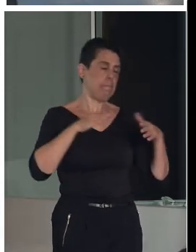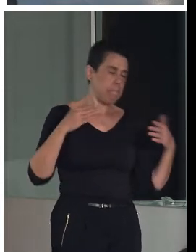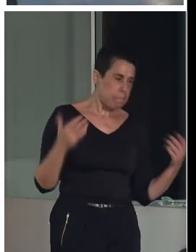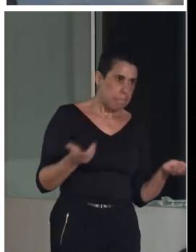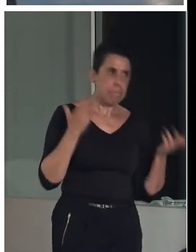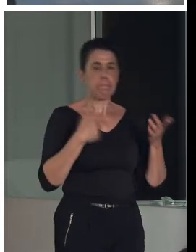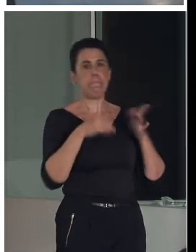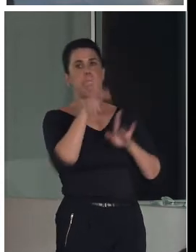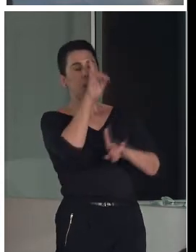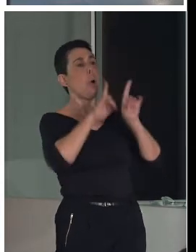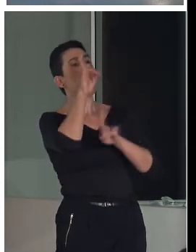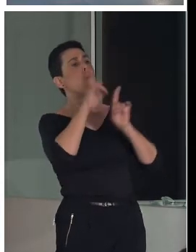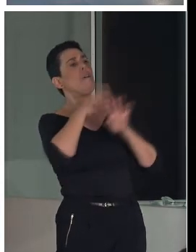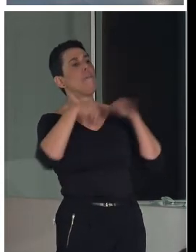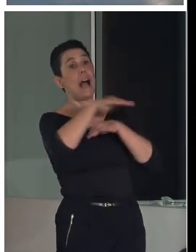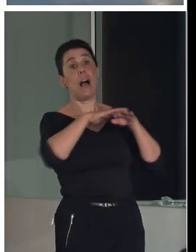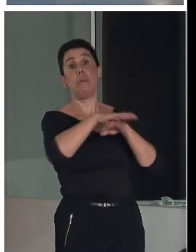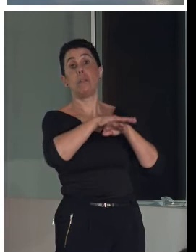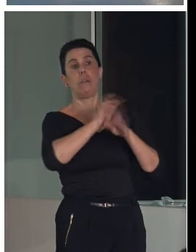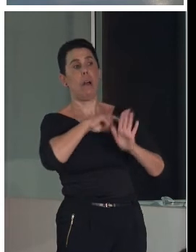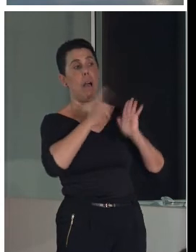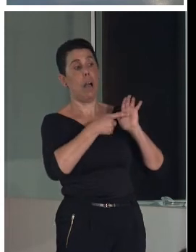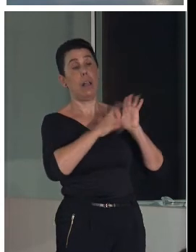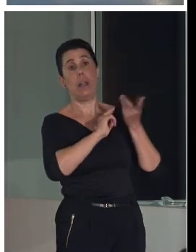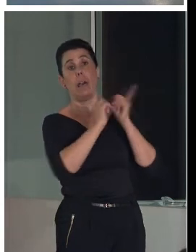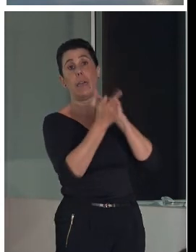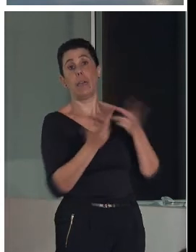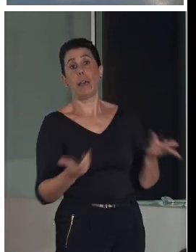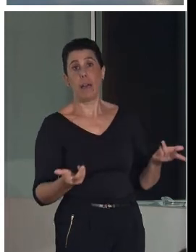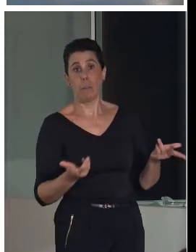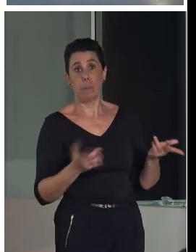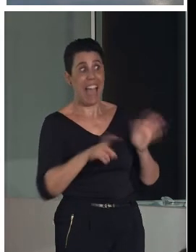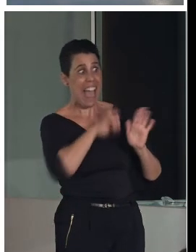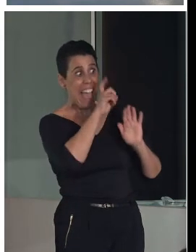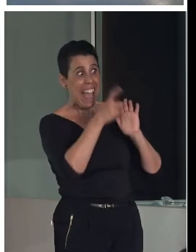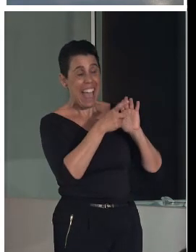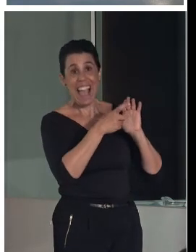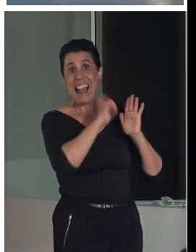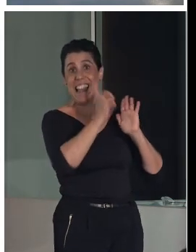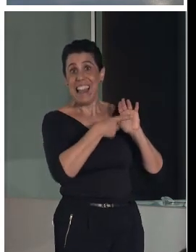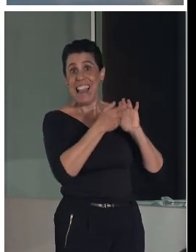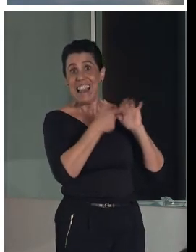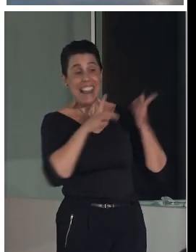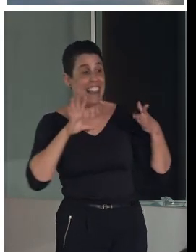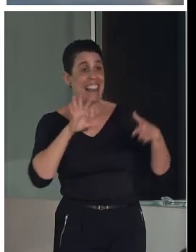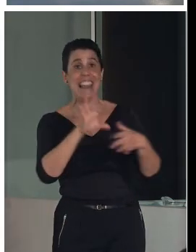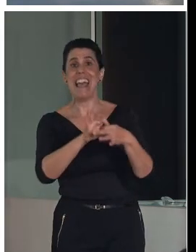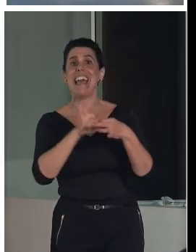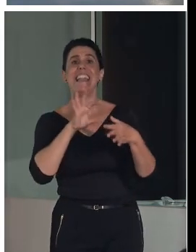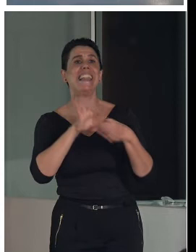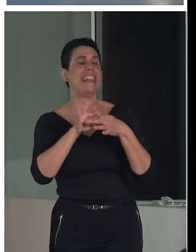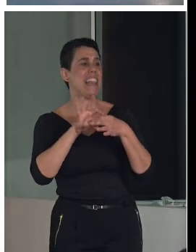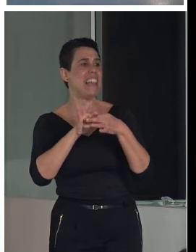que es un cambio de la legislación para las administraciones locales. La ley de régimen local